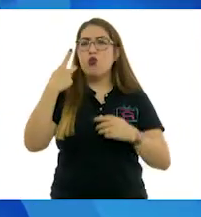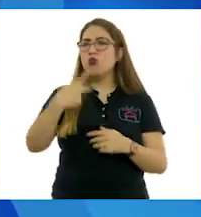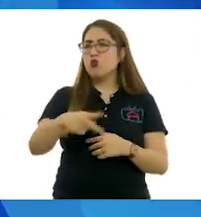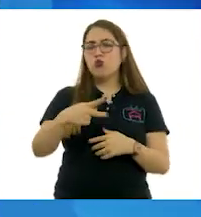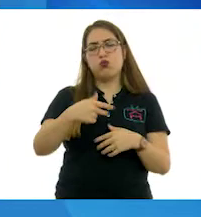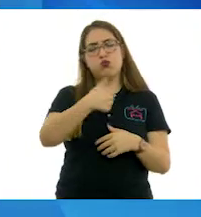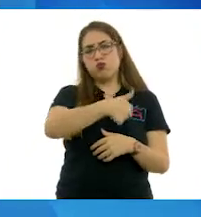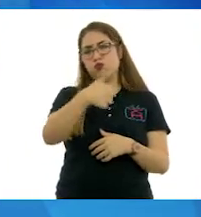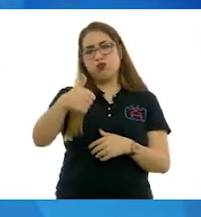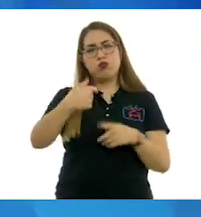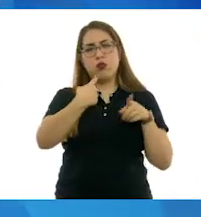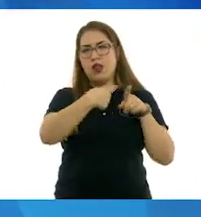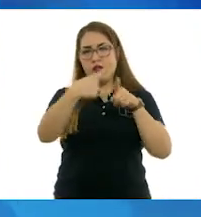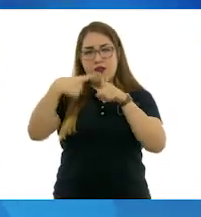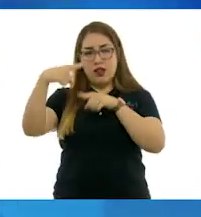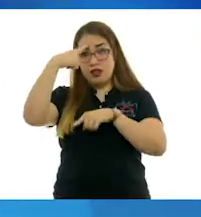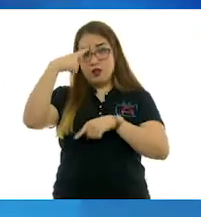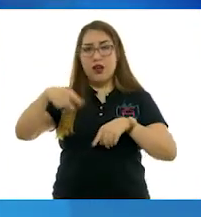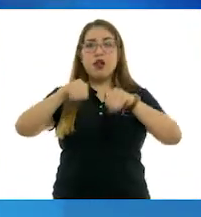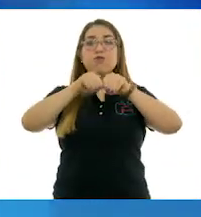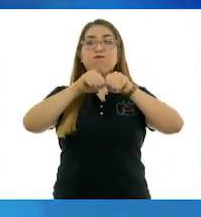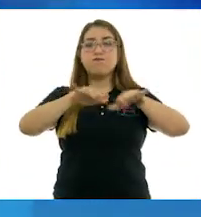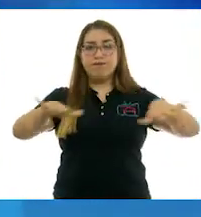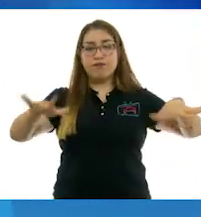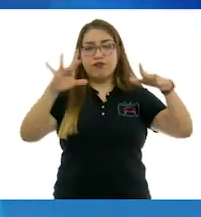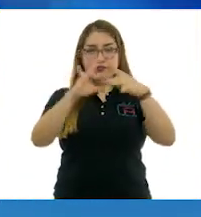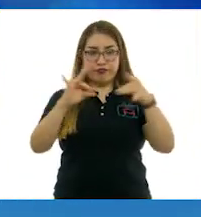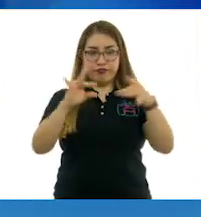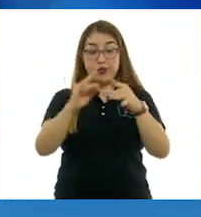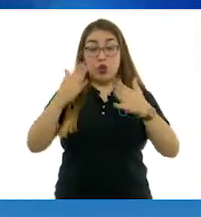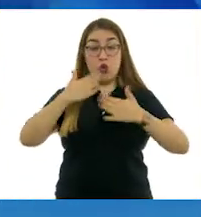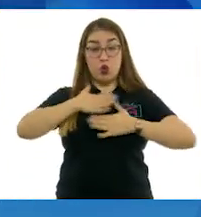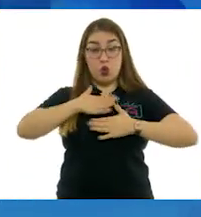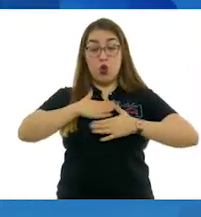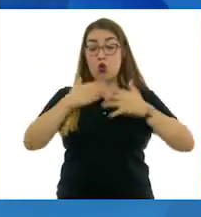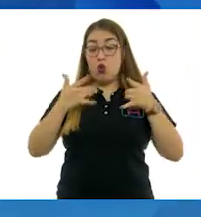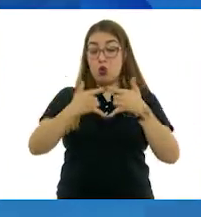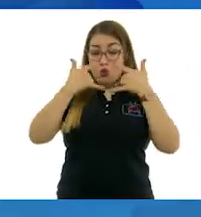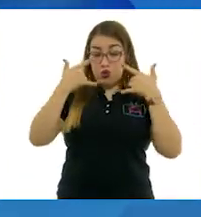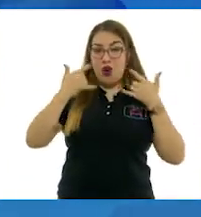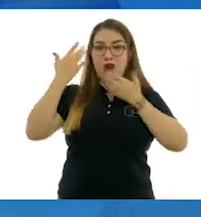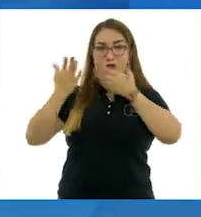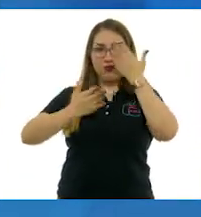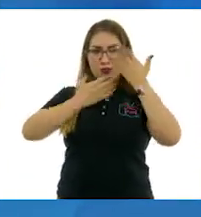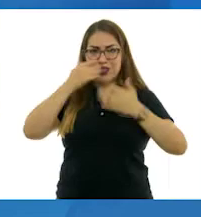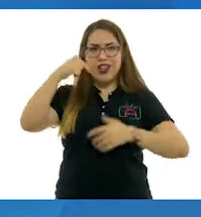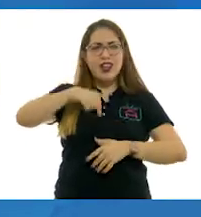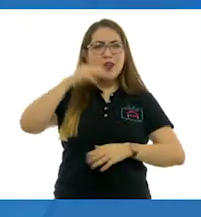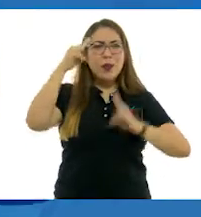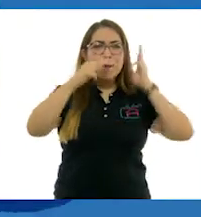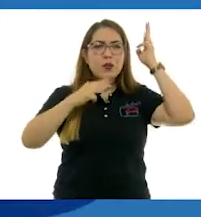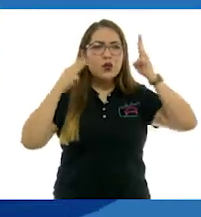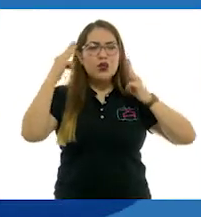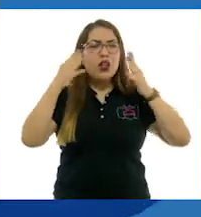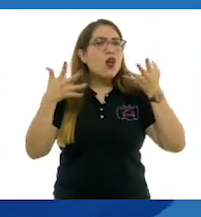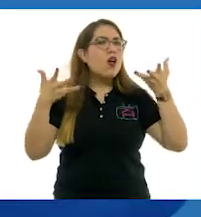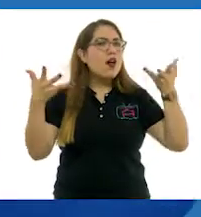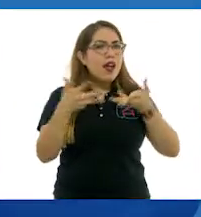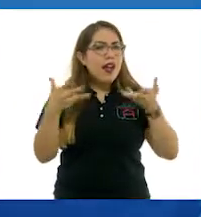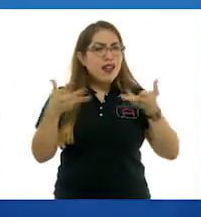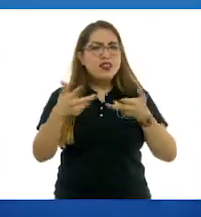hacer esta difusión. Yo como historiadora lo que hice en este museo fue hacer una